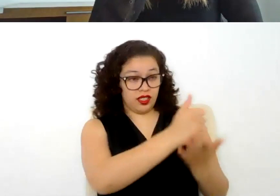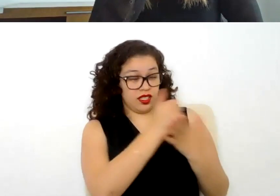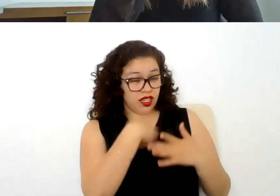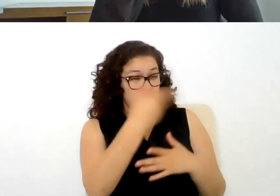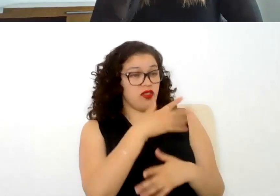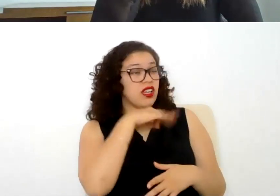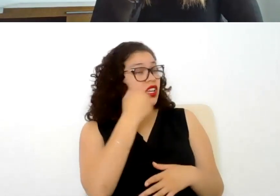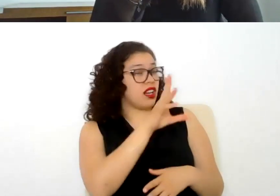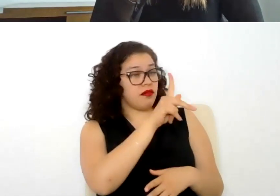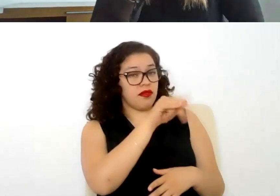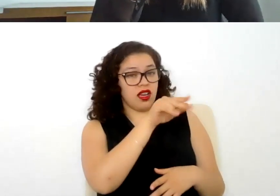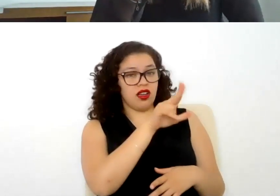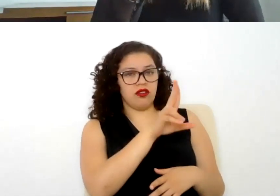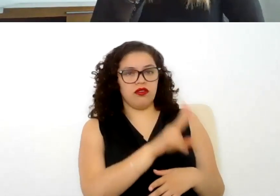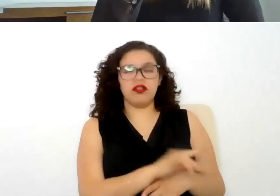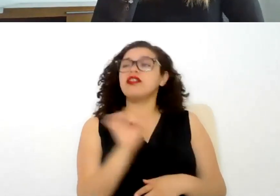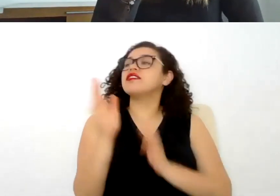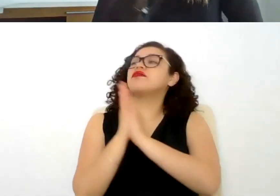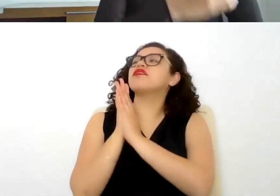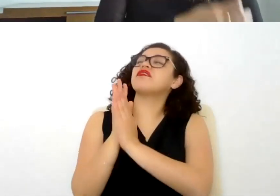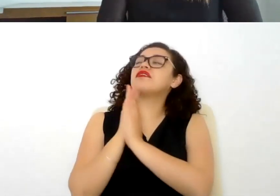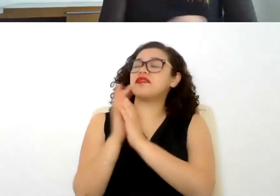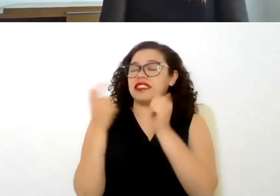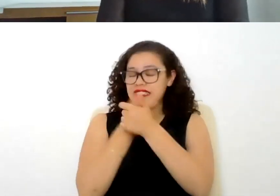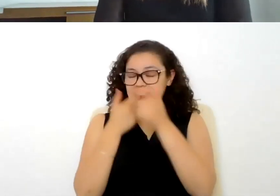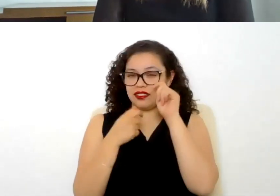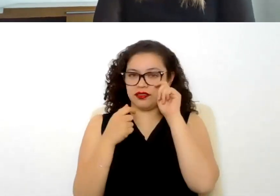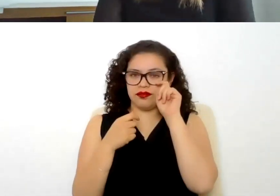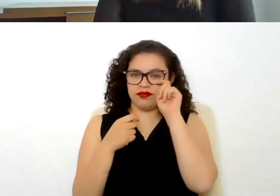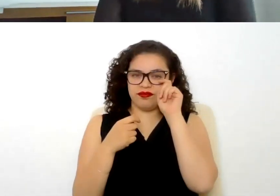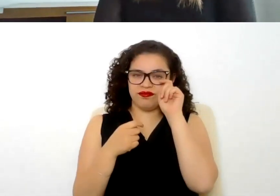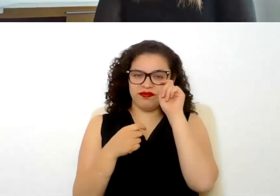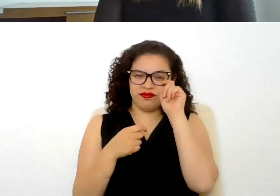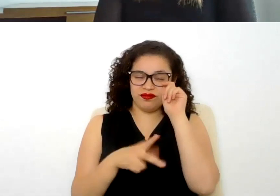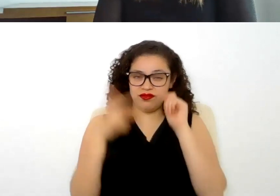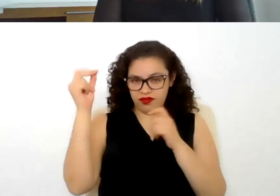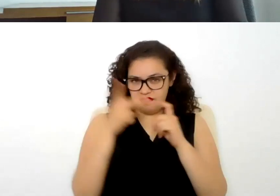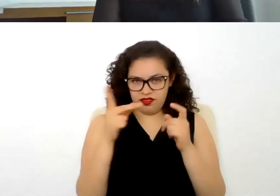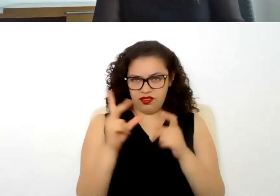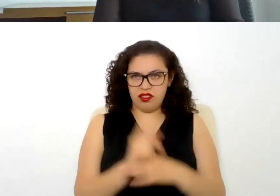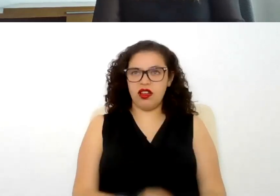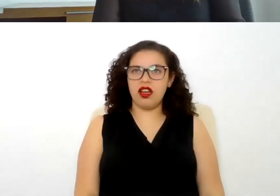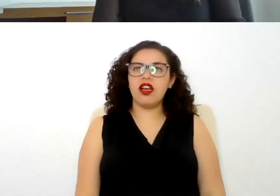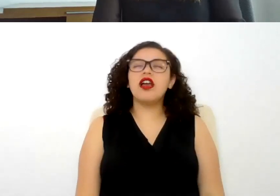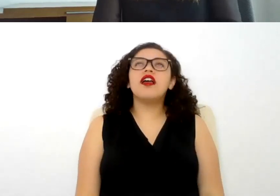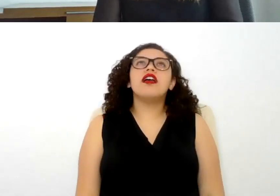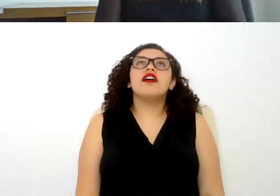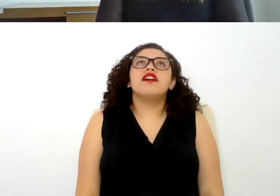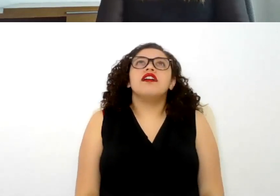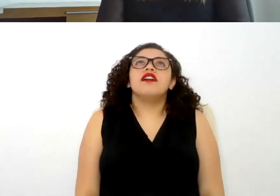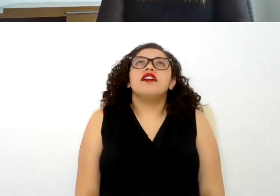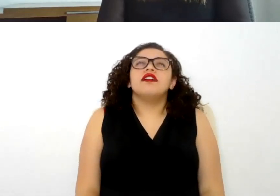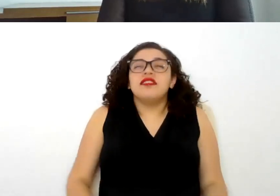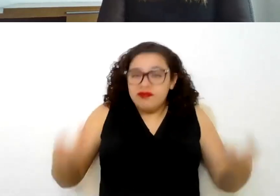Sí Sophie gracias no no son no son trabajadores no están los cuidadores